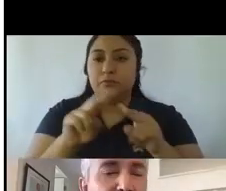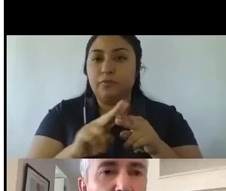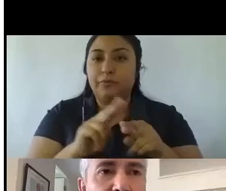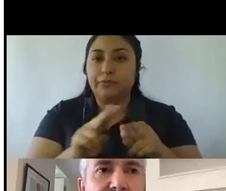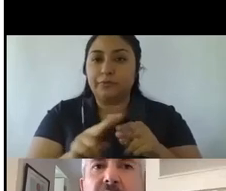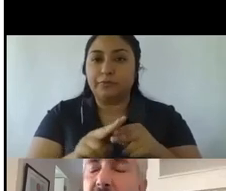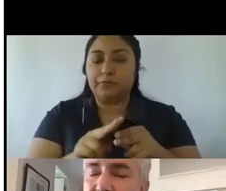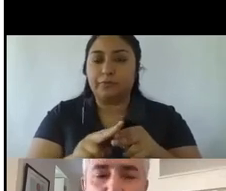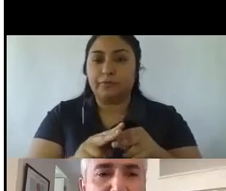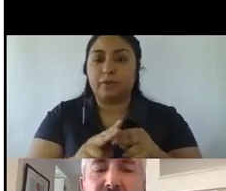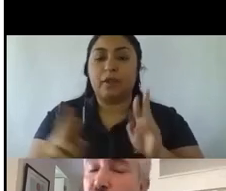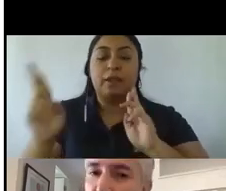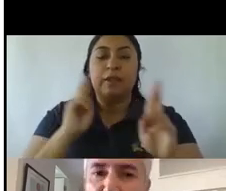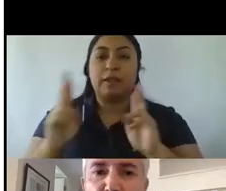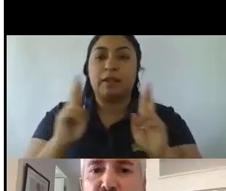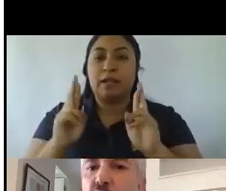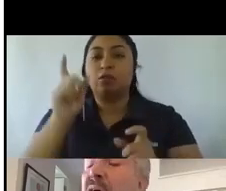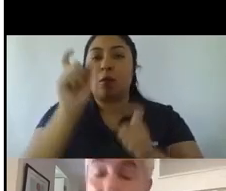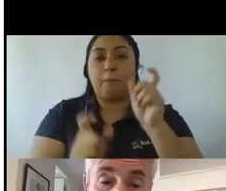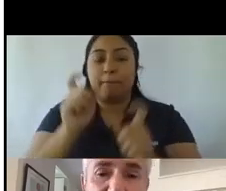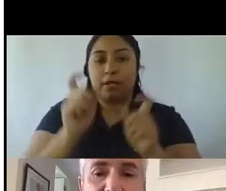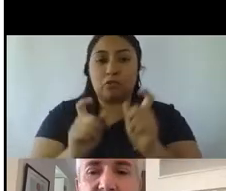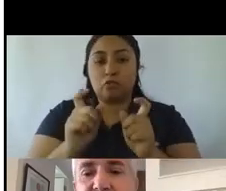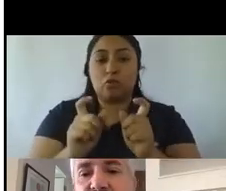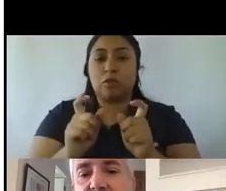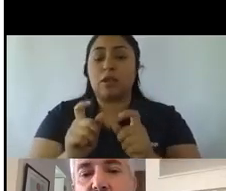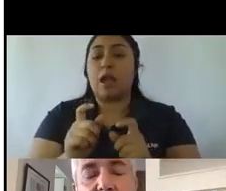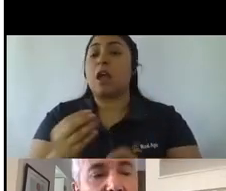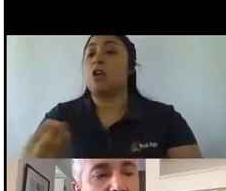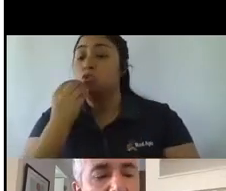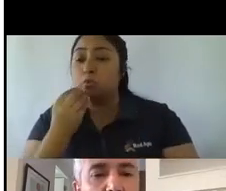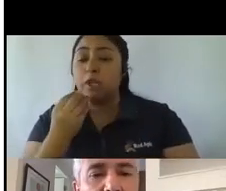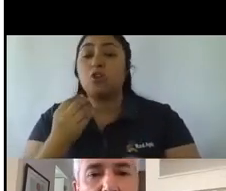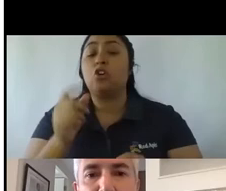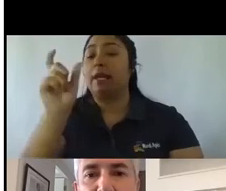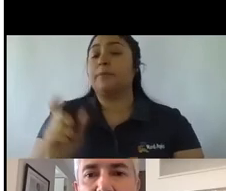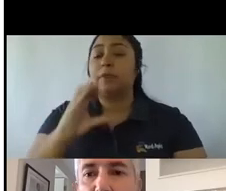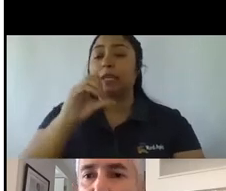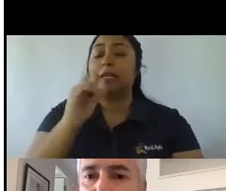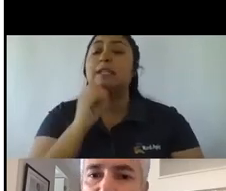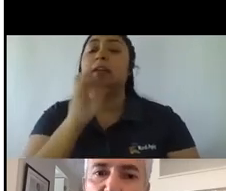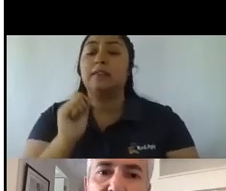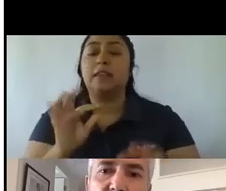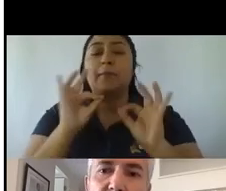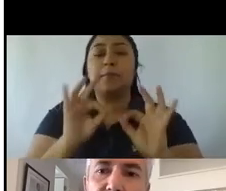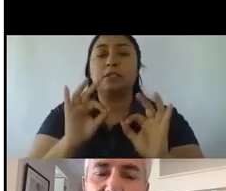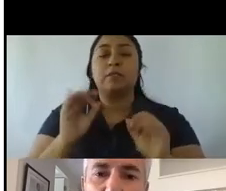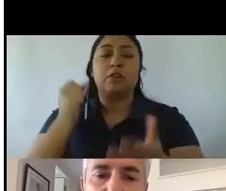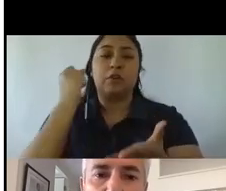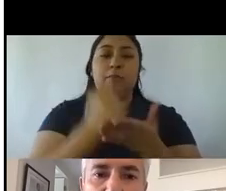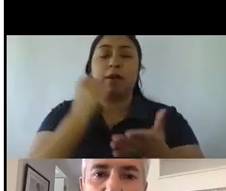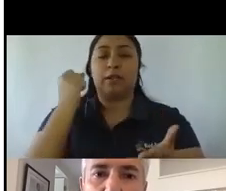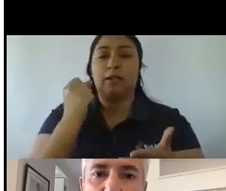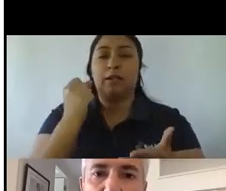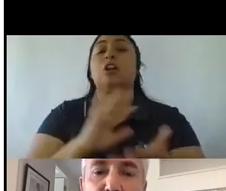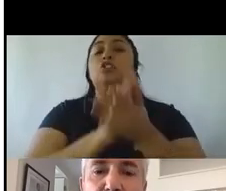respecto de las personas, nuestros consumidores, los clientes específicos, en el caso de las marcas. Todos hemos estado impactados